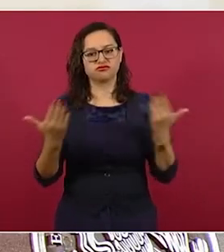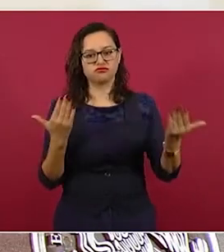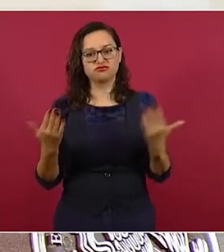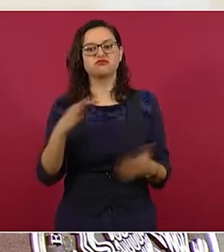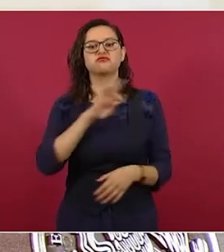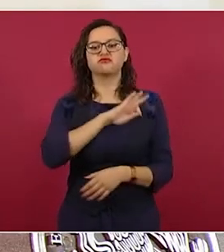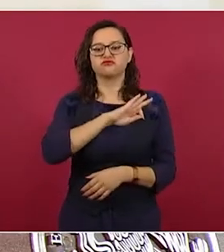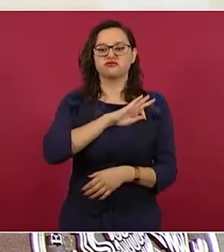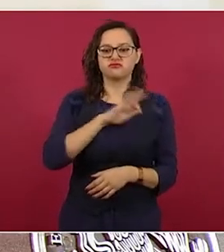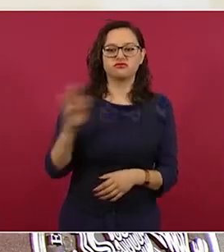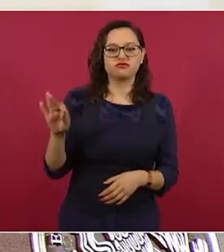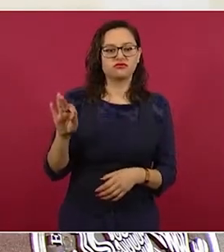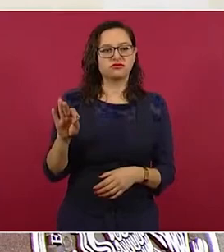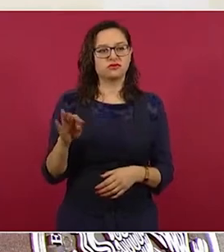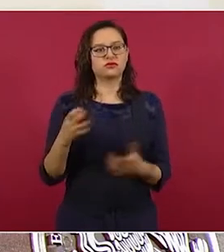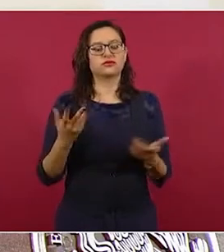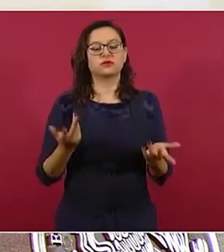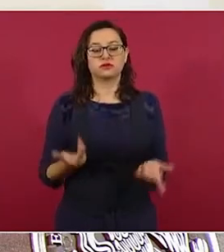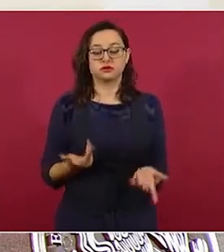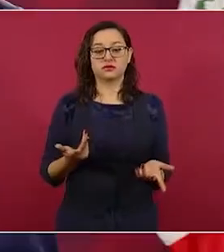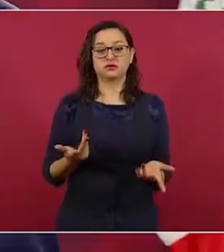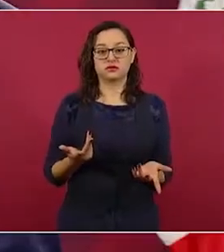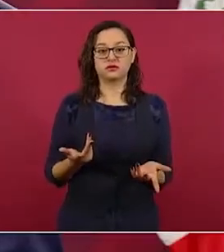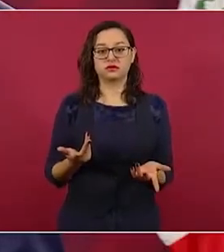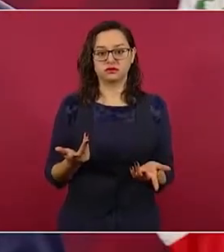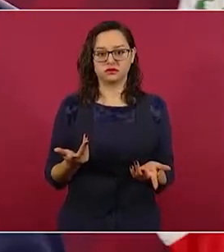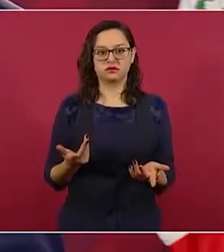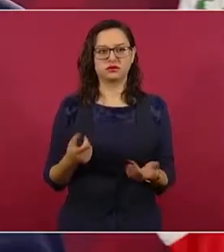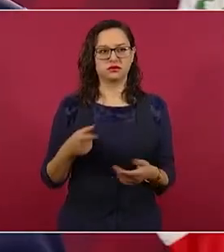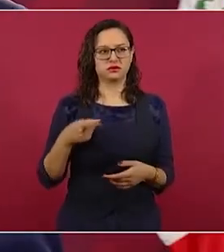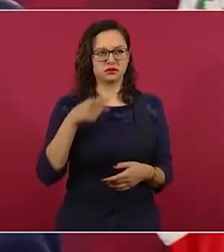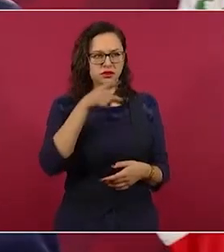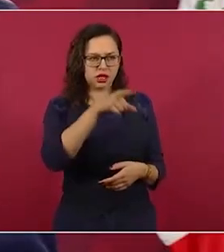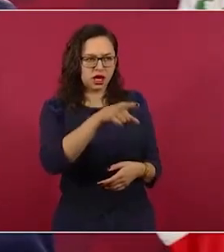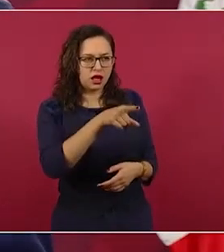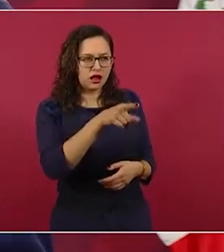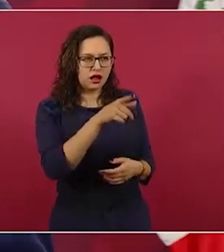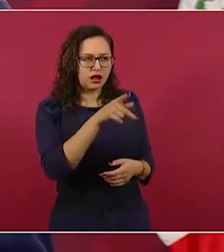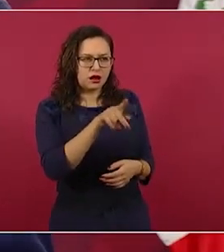corrige, se está mintiendo,